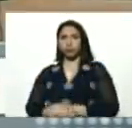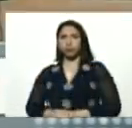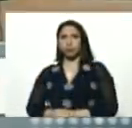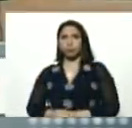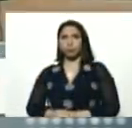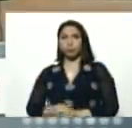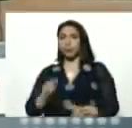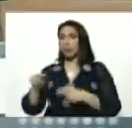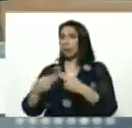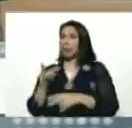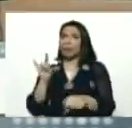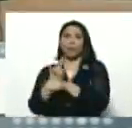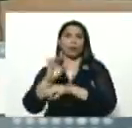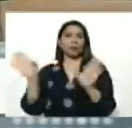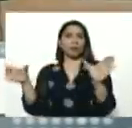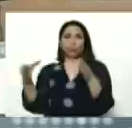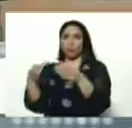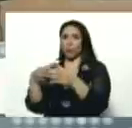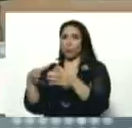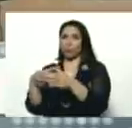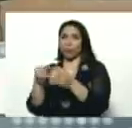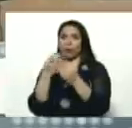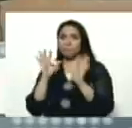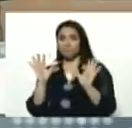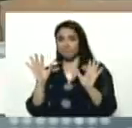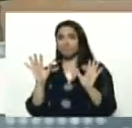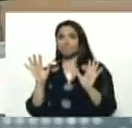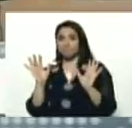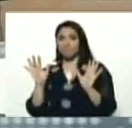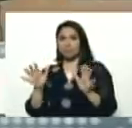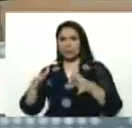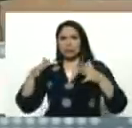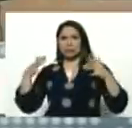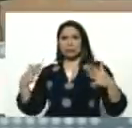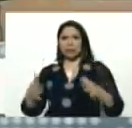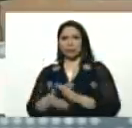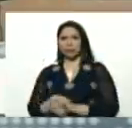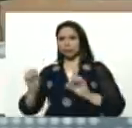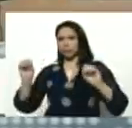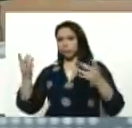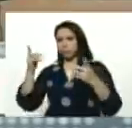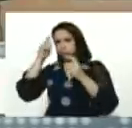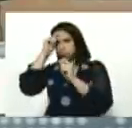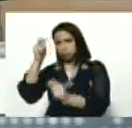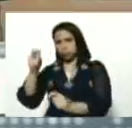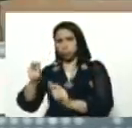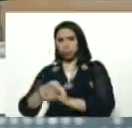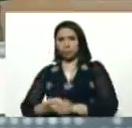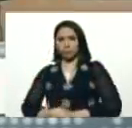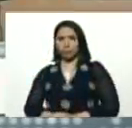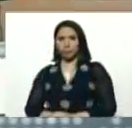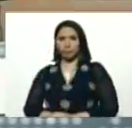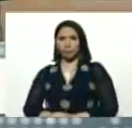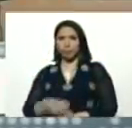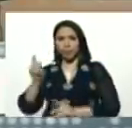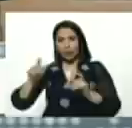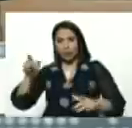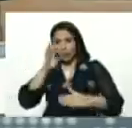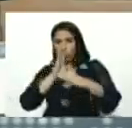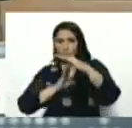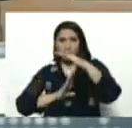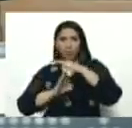y que nadie falte a la reunión, bueno, gran mérito, gran mérito, de gente humilde,